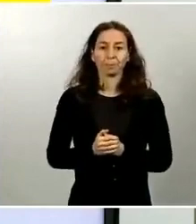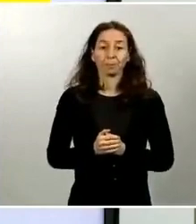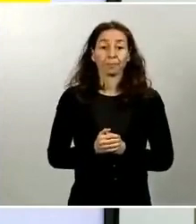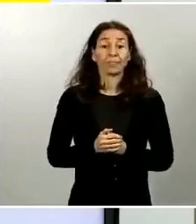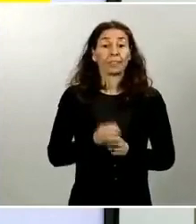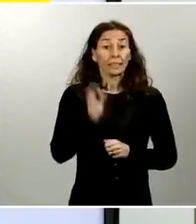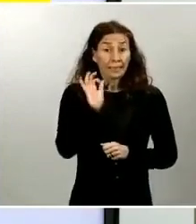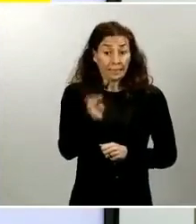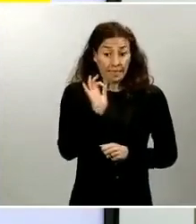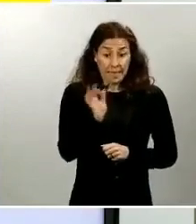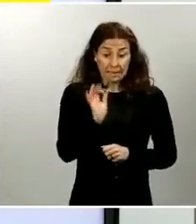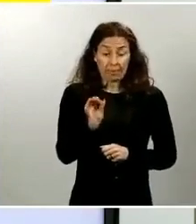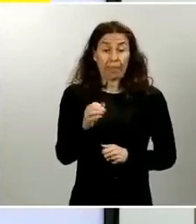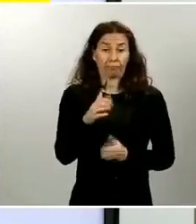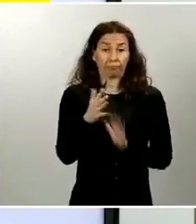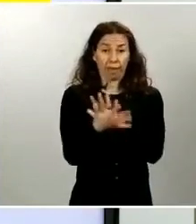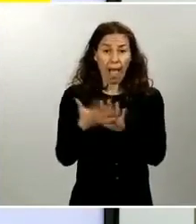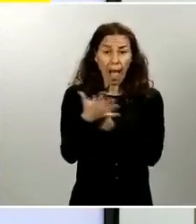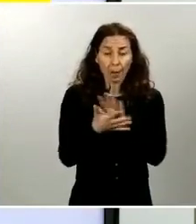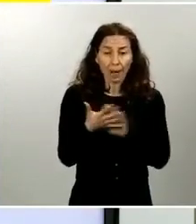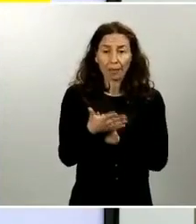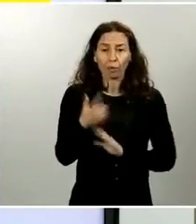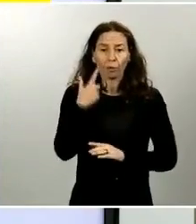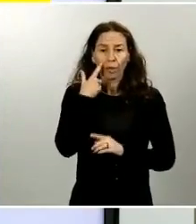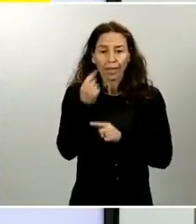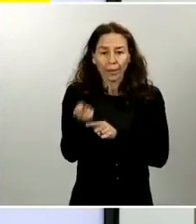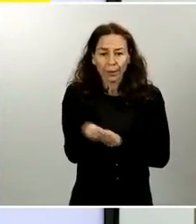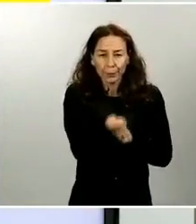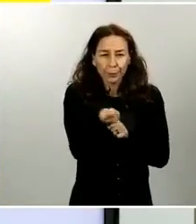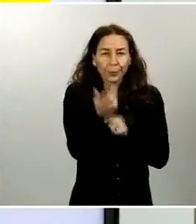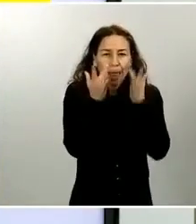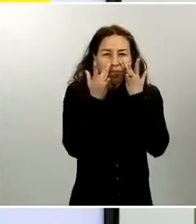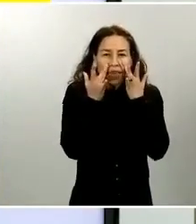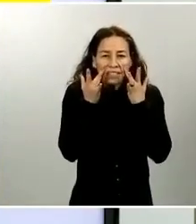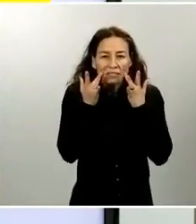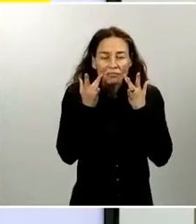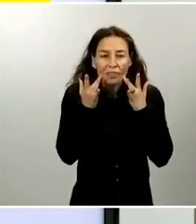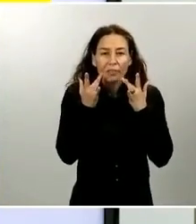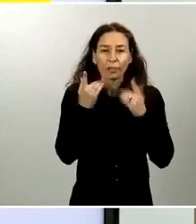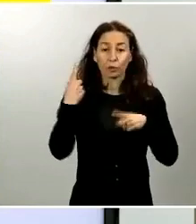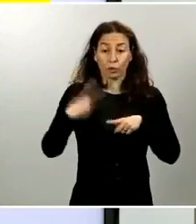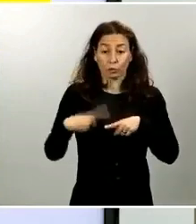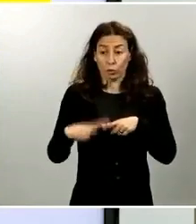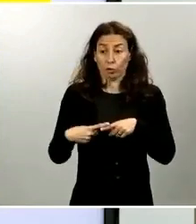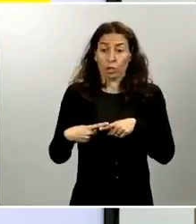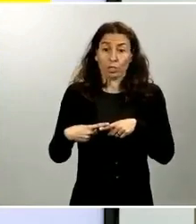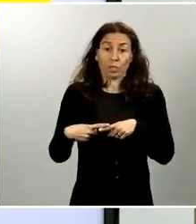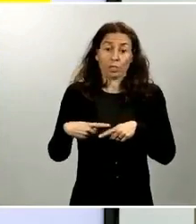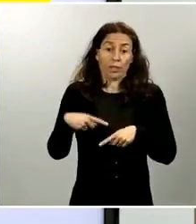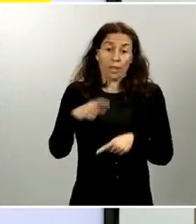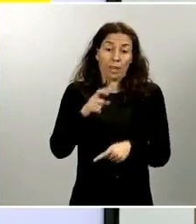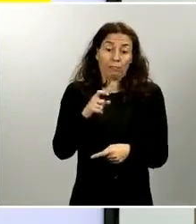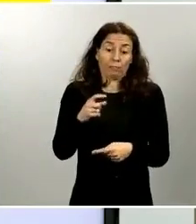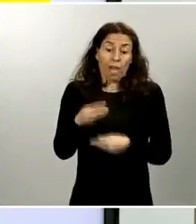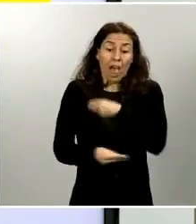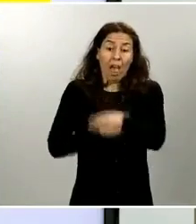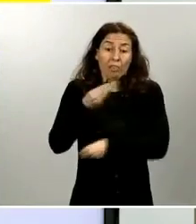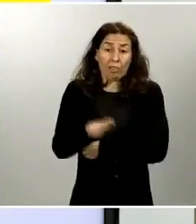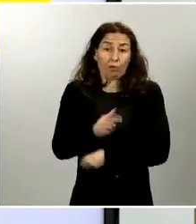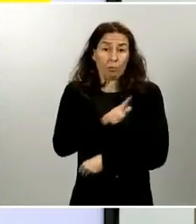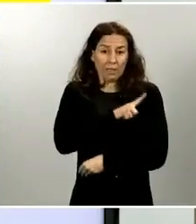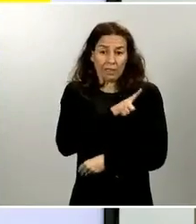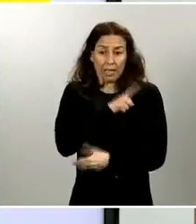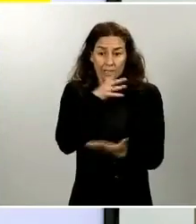de desinfecciones y cómo lo están realizando muchas de las unidades de las Fuerzas Armadas y, en